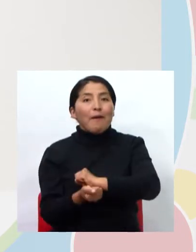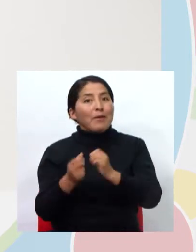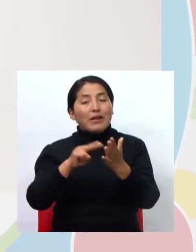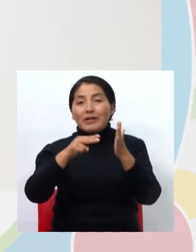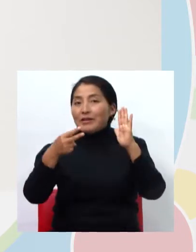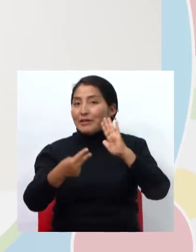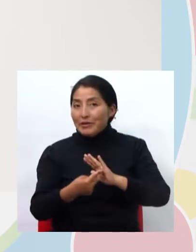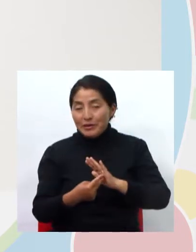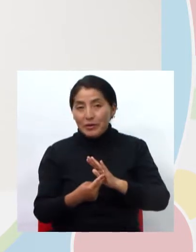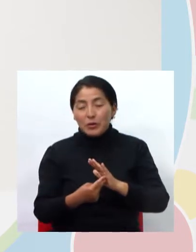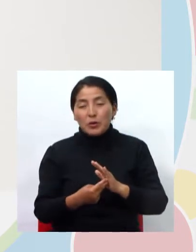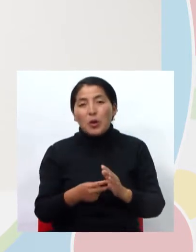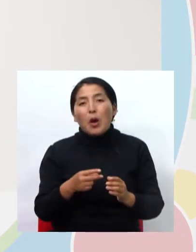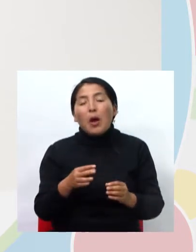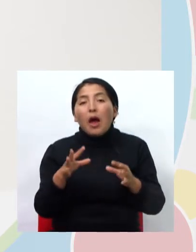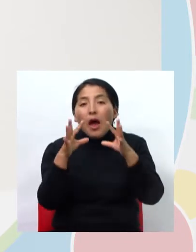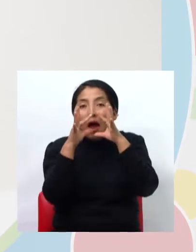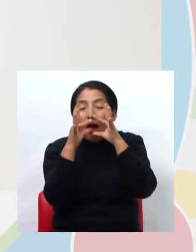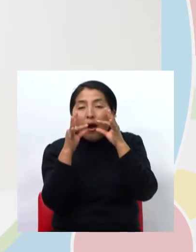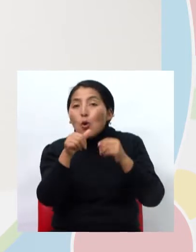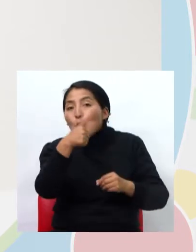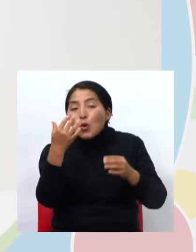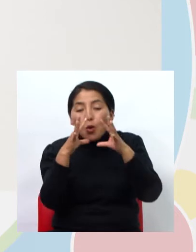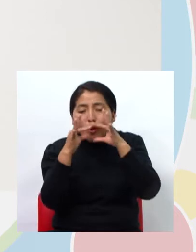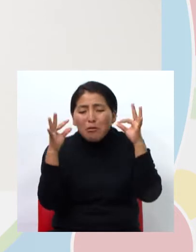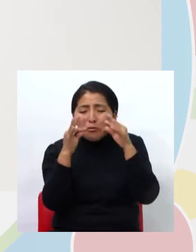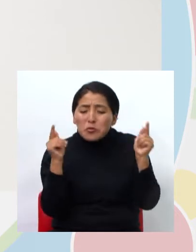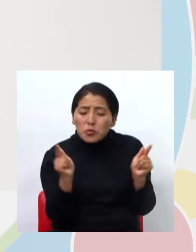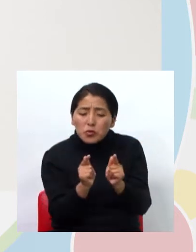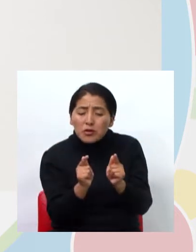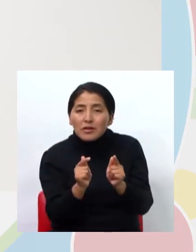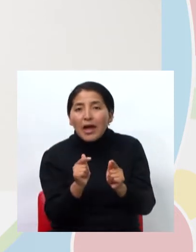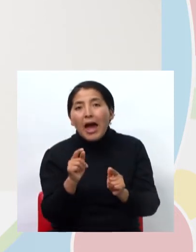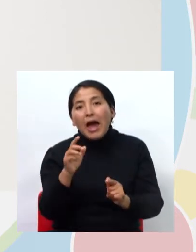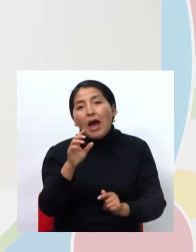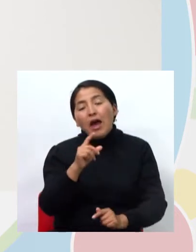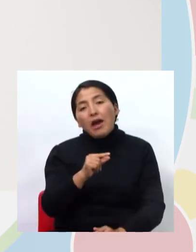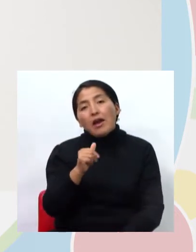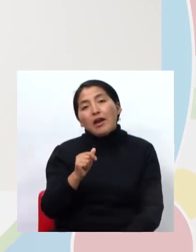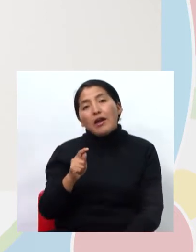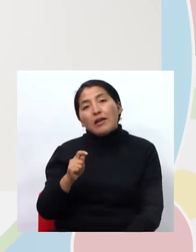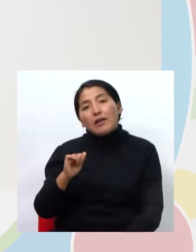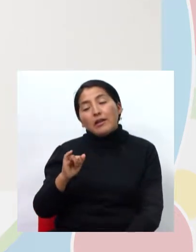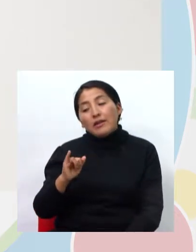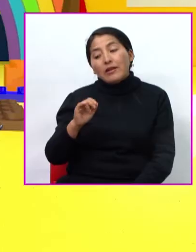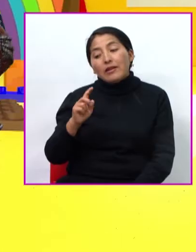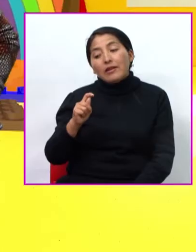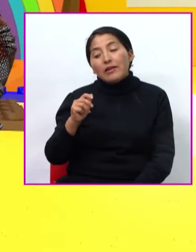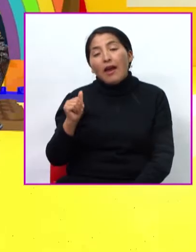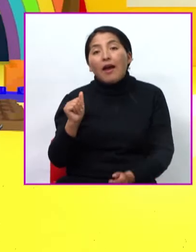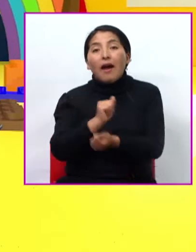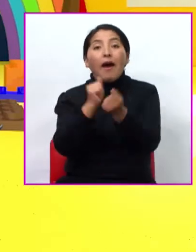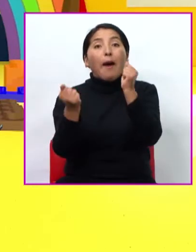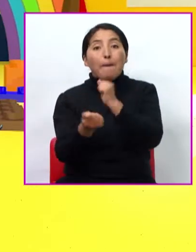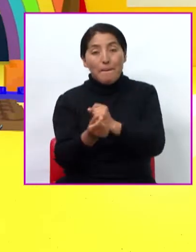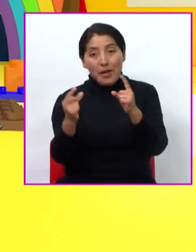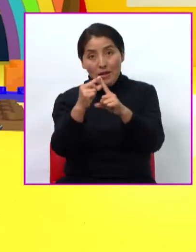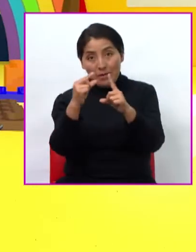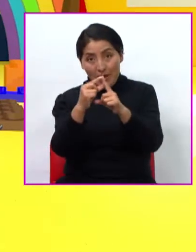Gata, gatita. Muy bien. Vamos a ver ahora otros ejemplos. ¿Qué les parece?